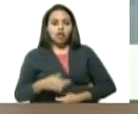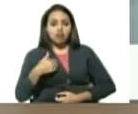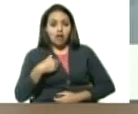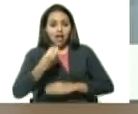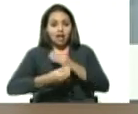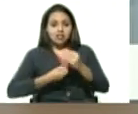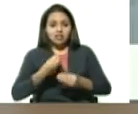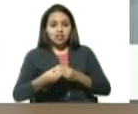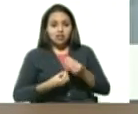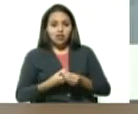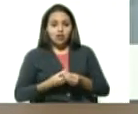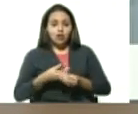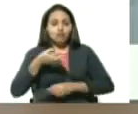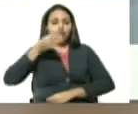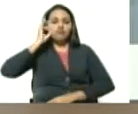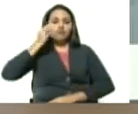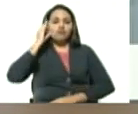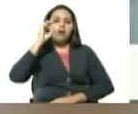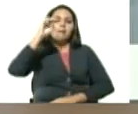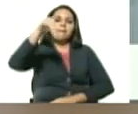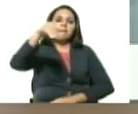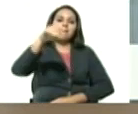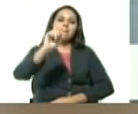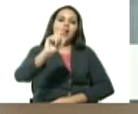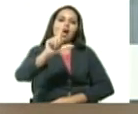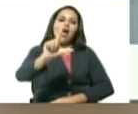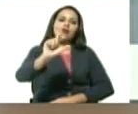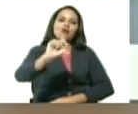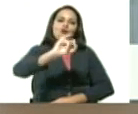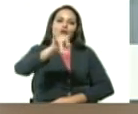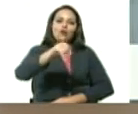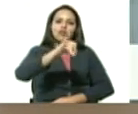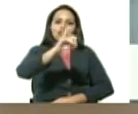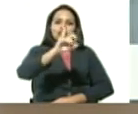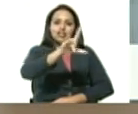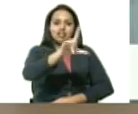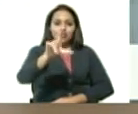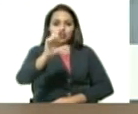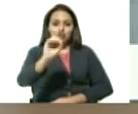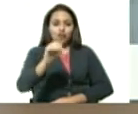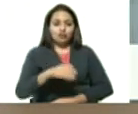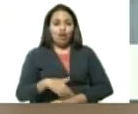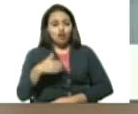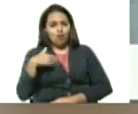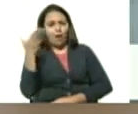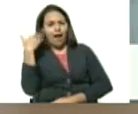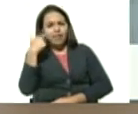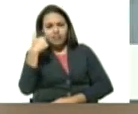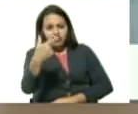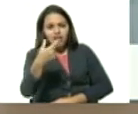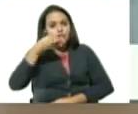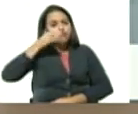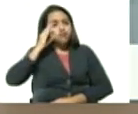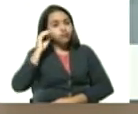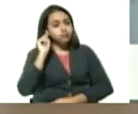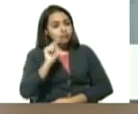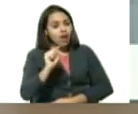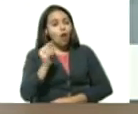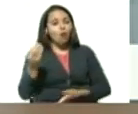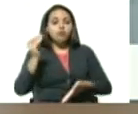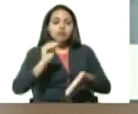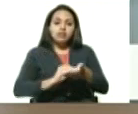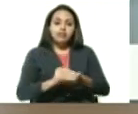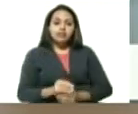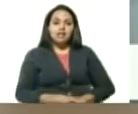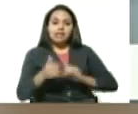ciclo de malojillo, la bebida que yo recomendé la vuelvo a recomendar un nuevo ciclo, 6